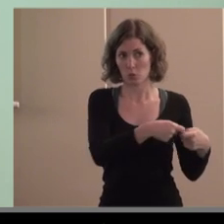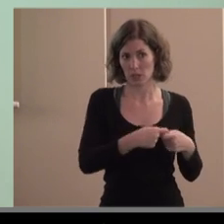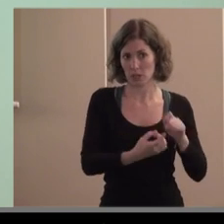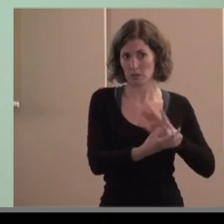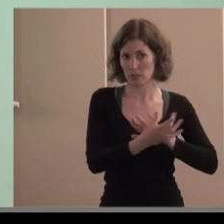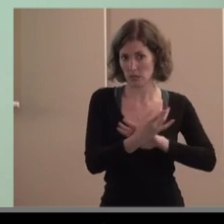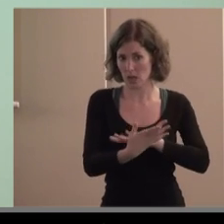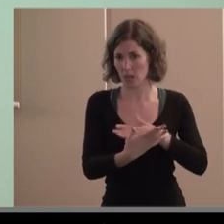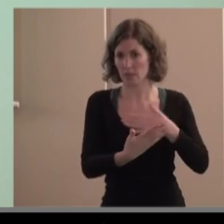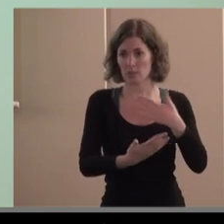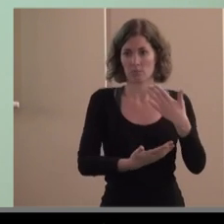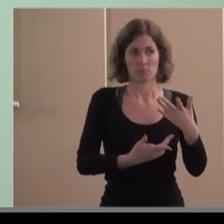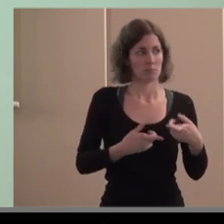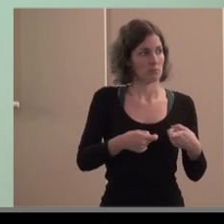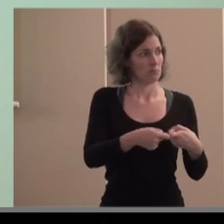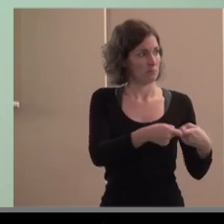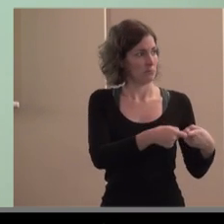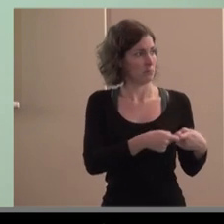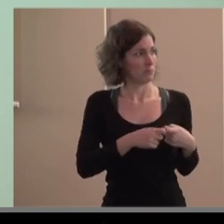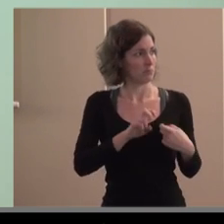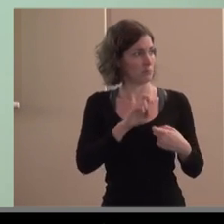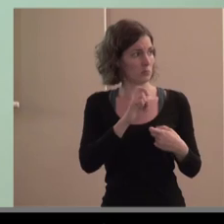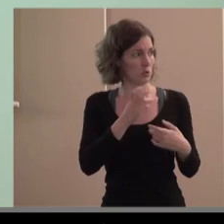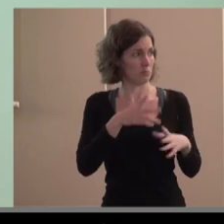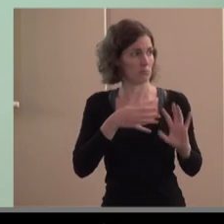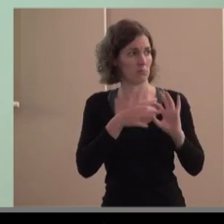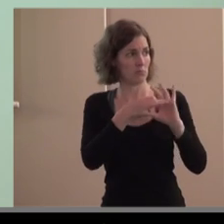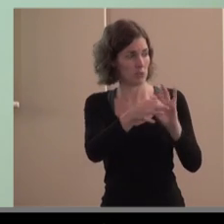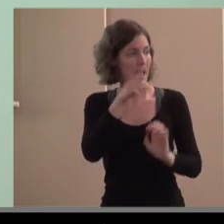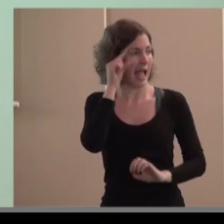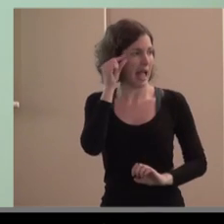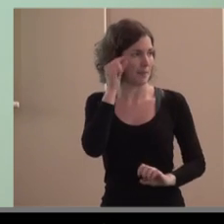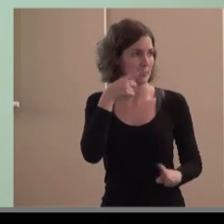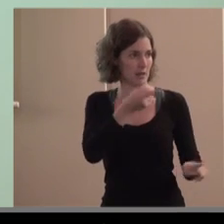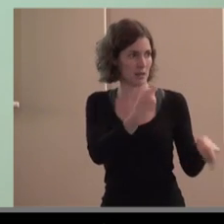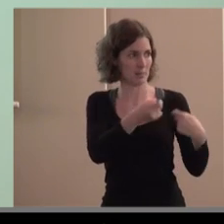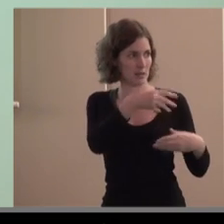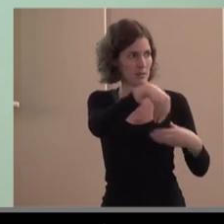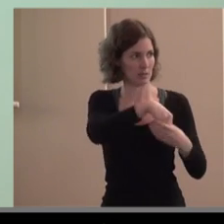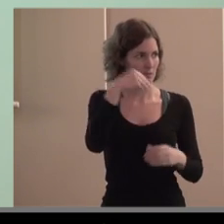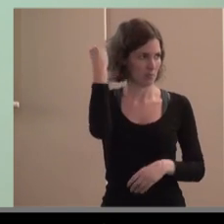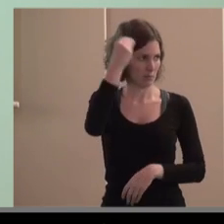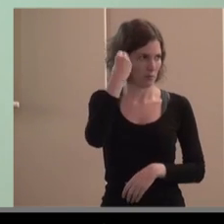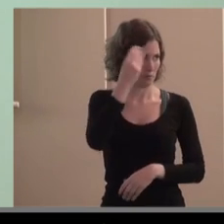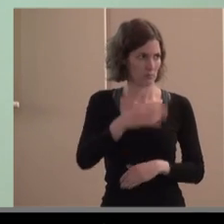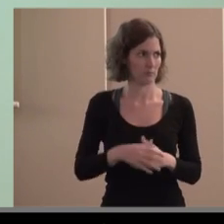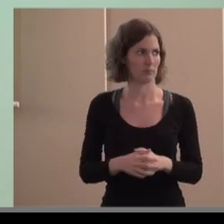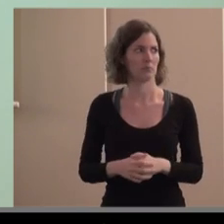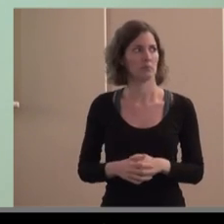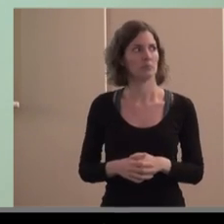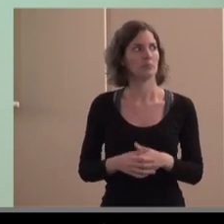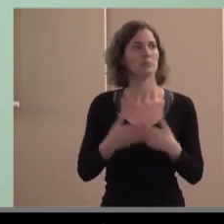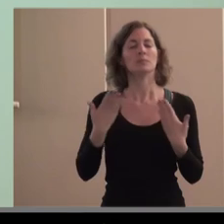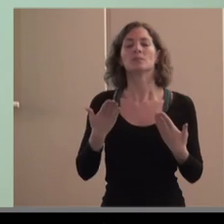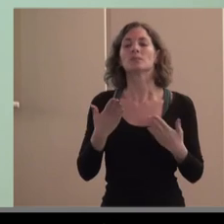envasadora y están ya produciendo almendras para el mercado interior que sabéis que el tema marroquí es muy interesante llevar